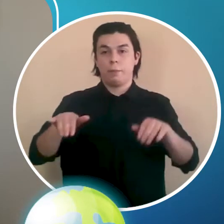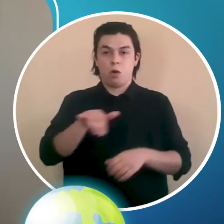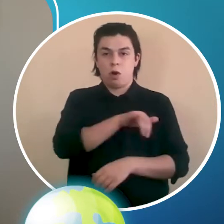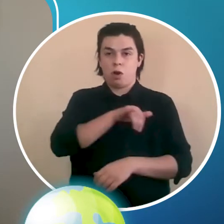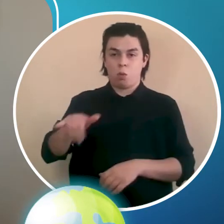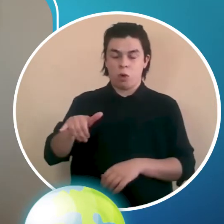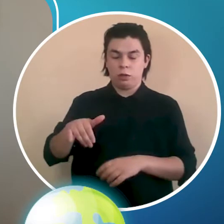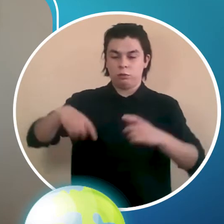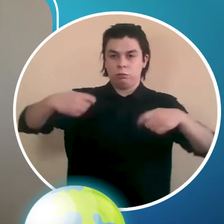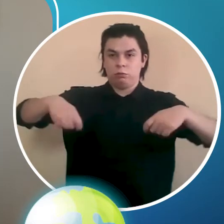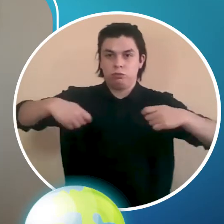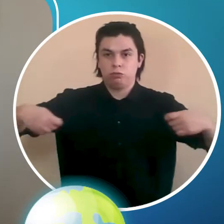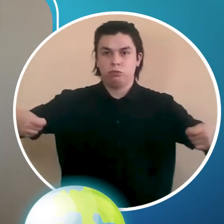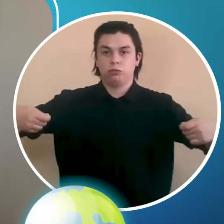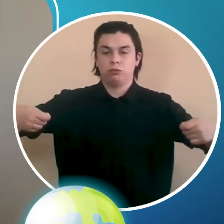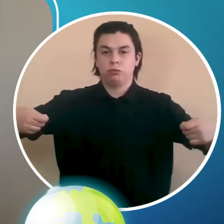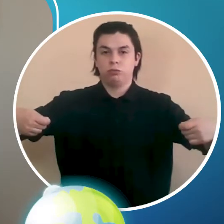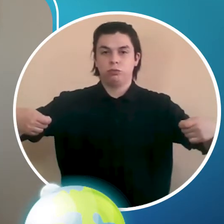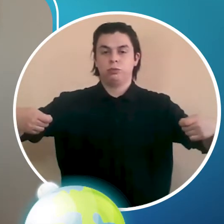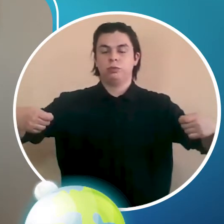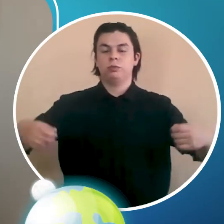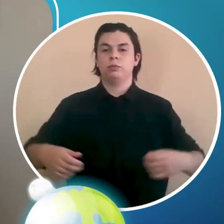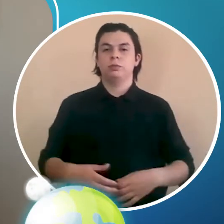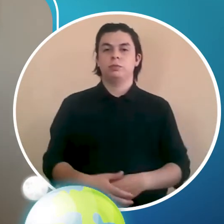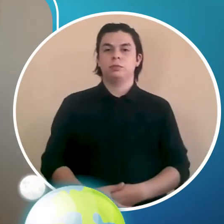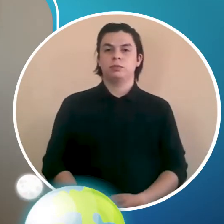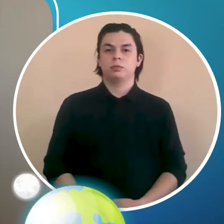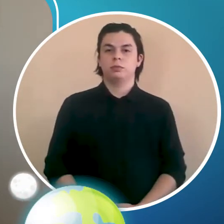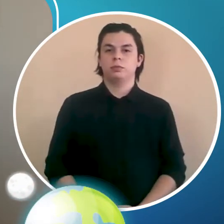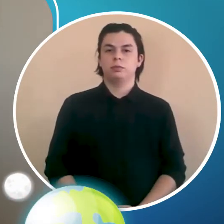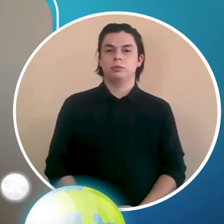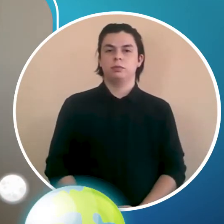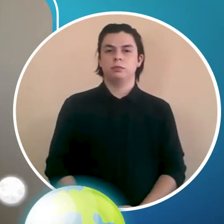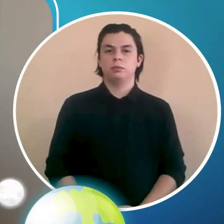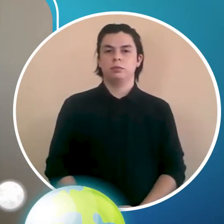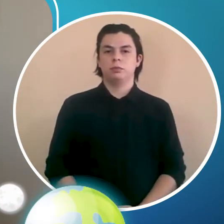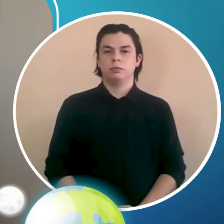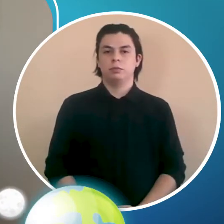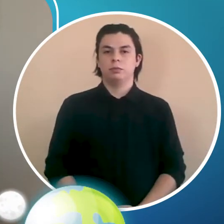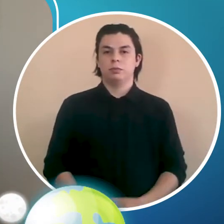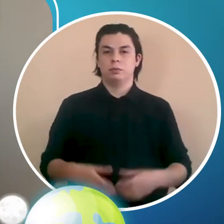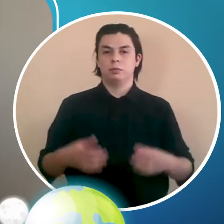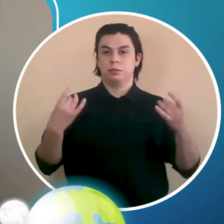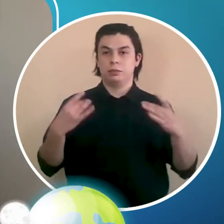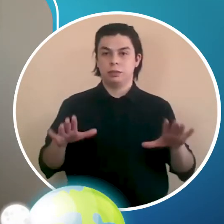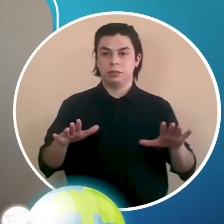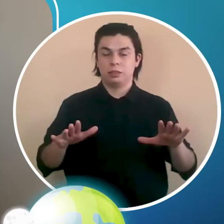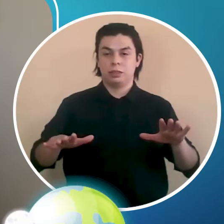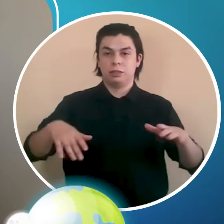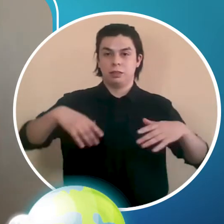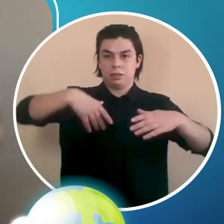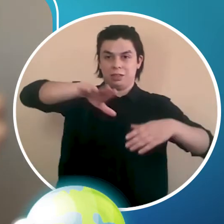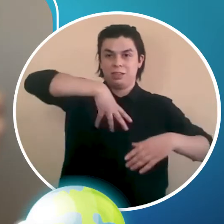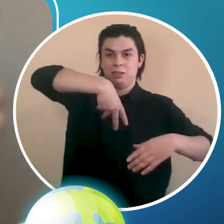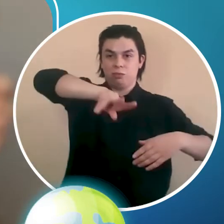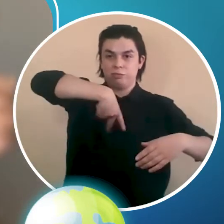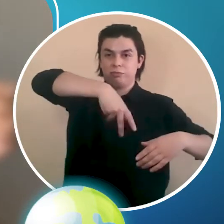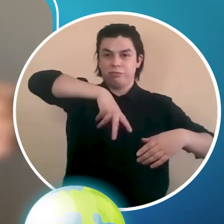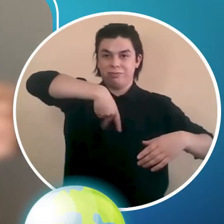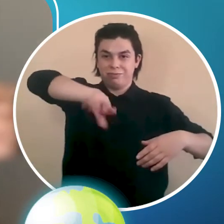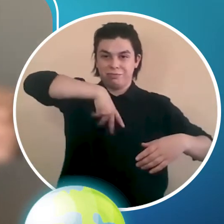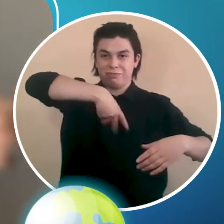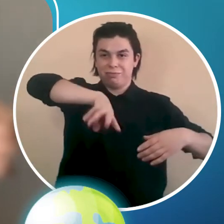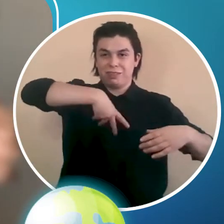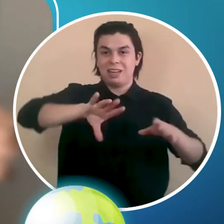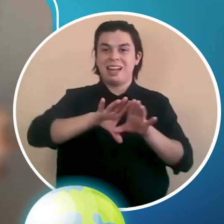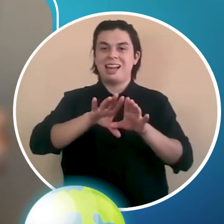De la misma forma que el anterior. Así. Y ahí ya tenemos nuestro sistema